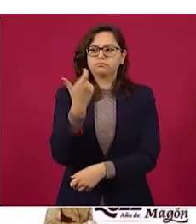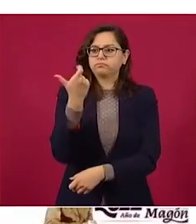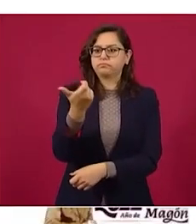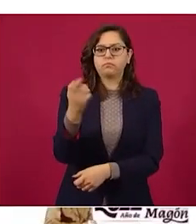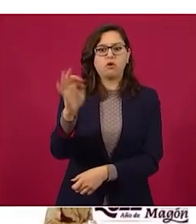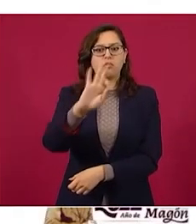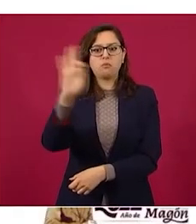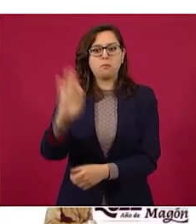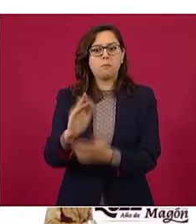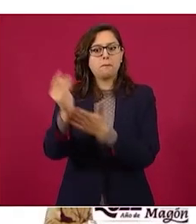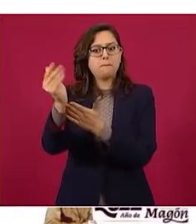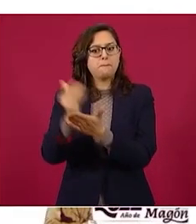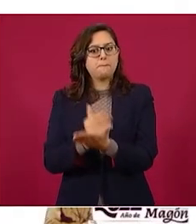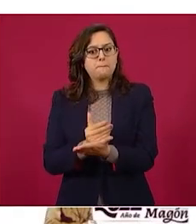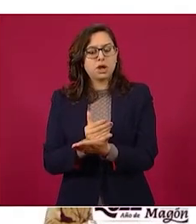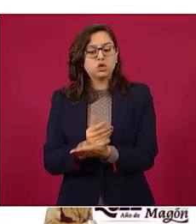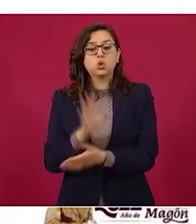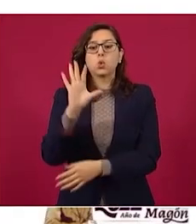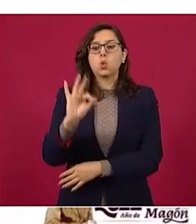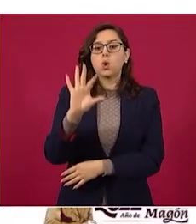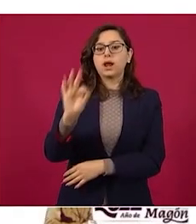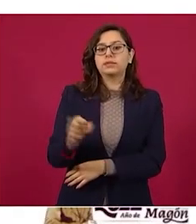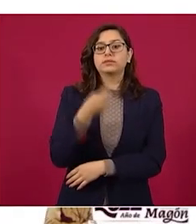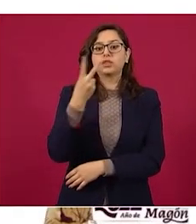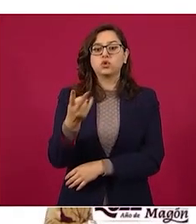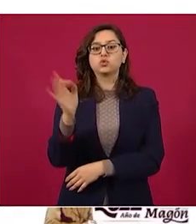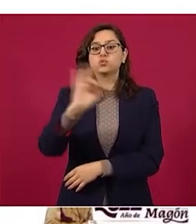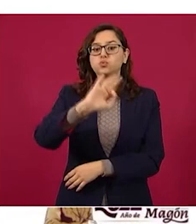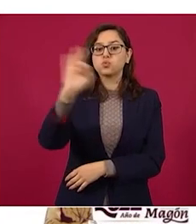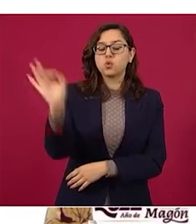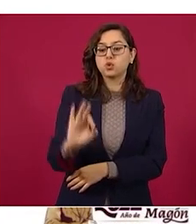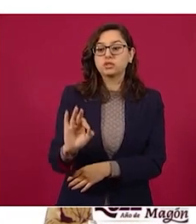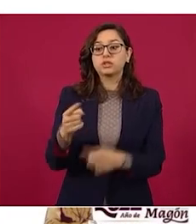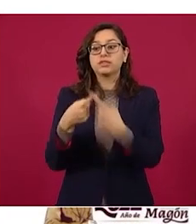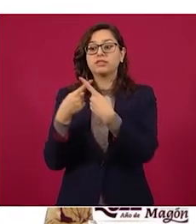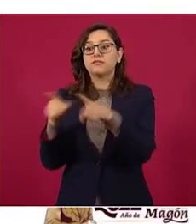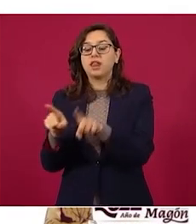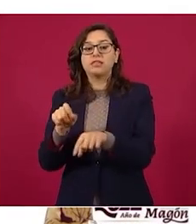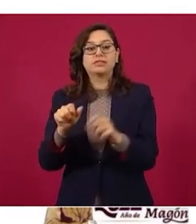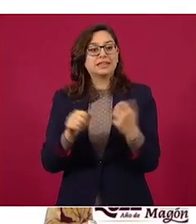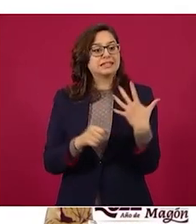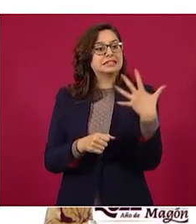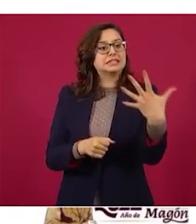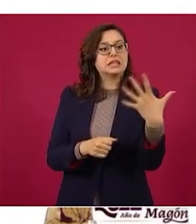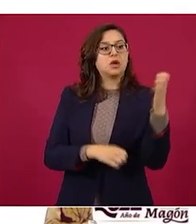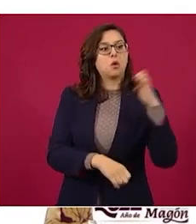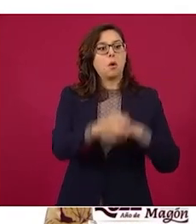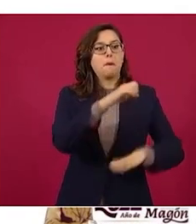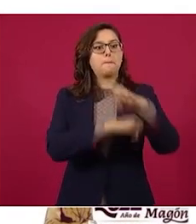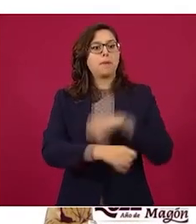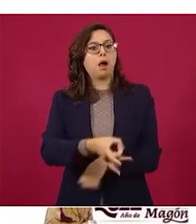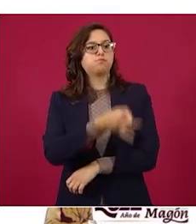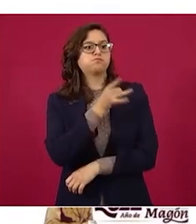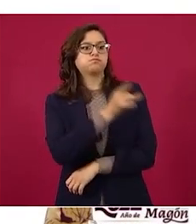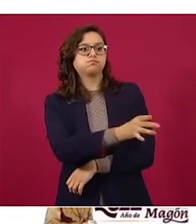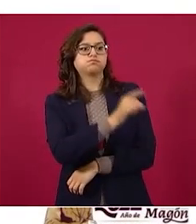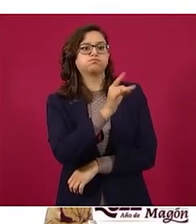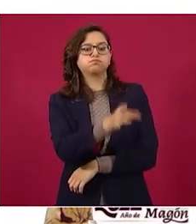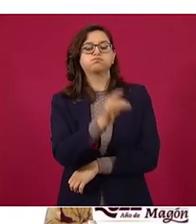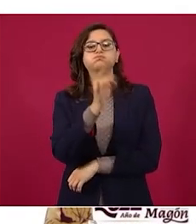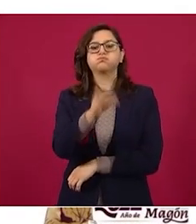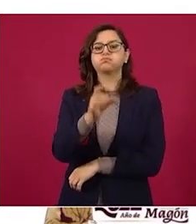42% por debajo del precio de referencia y por ende ofrecer